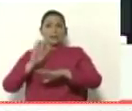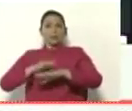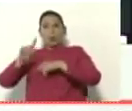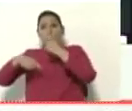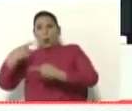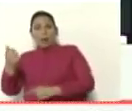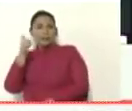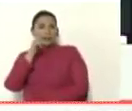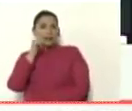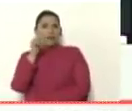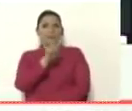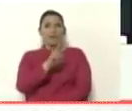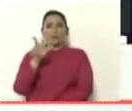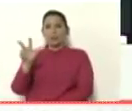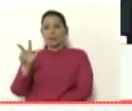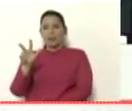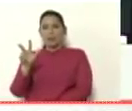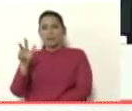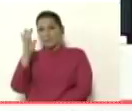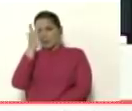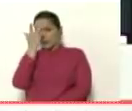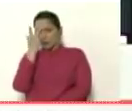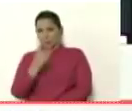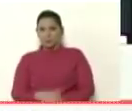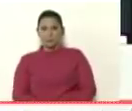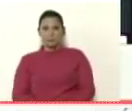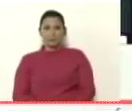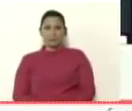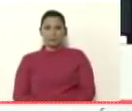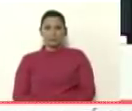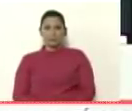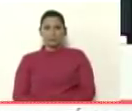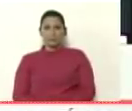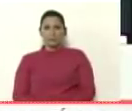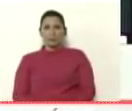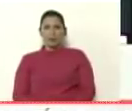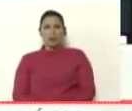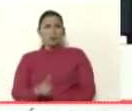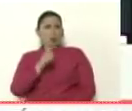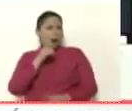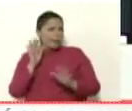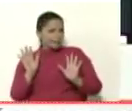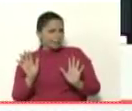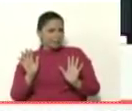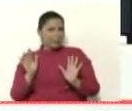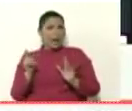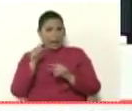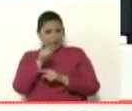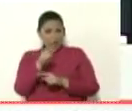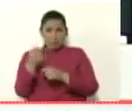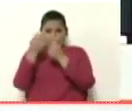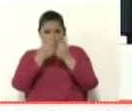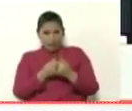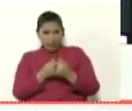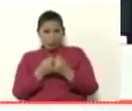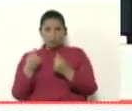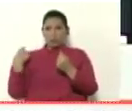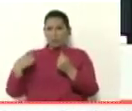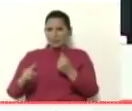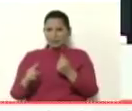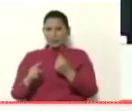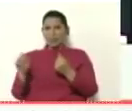sábado 23 de febrero no será que ese era un dinero que tenía